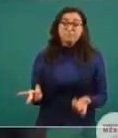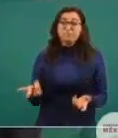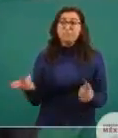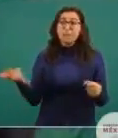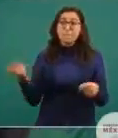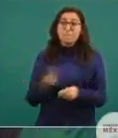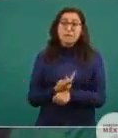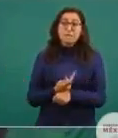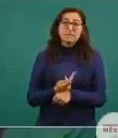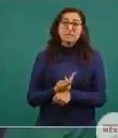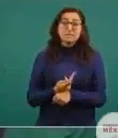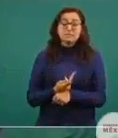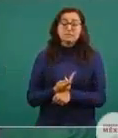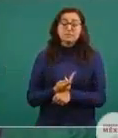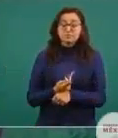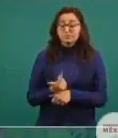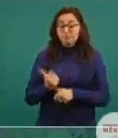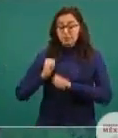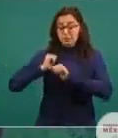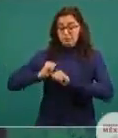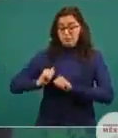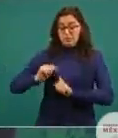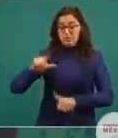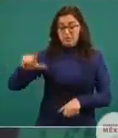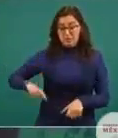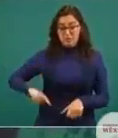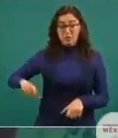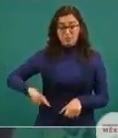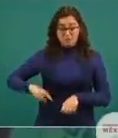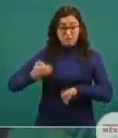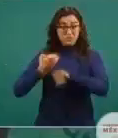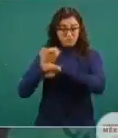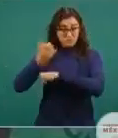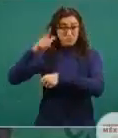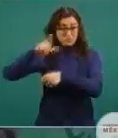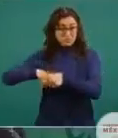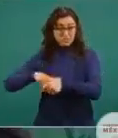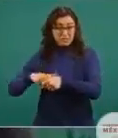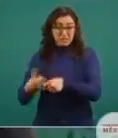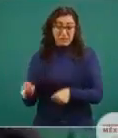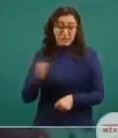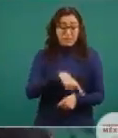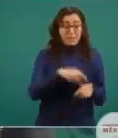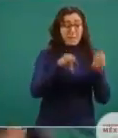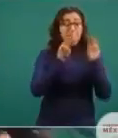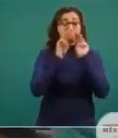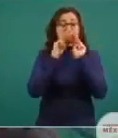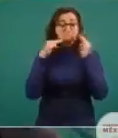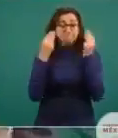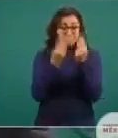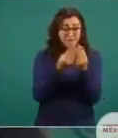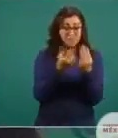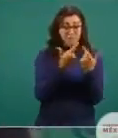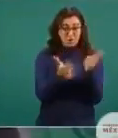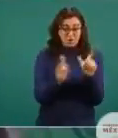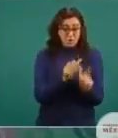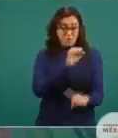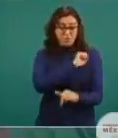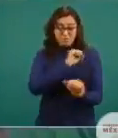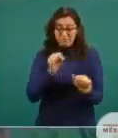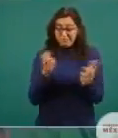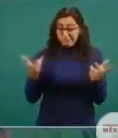autoridades y miembros de la delincuencia.